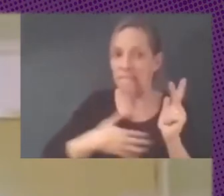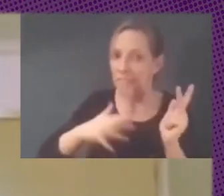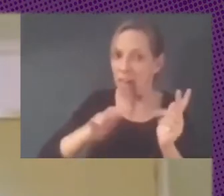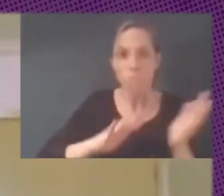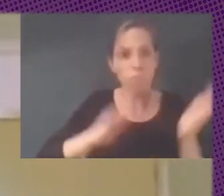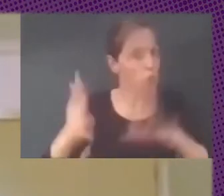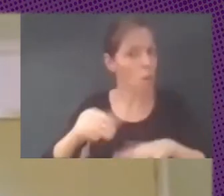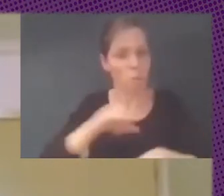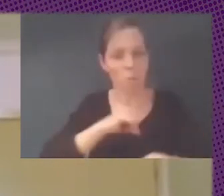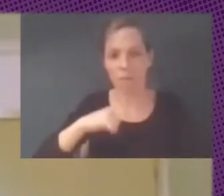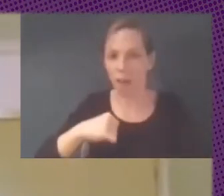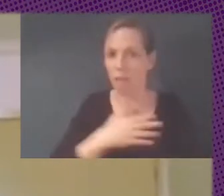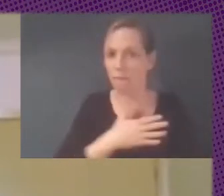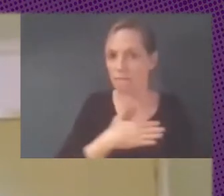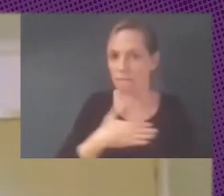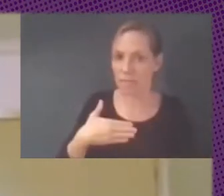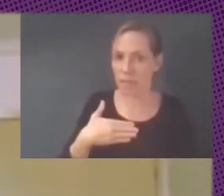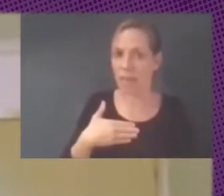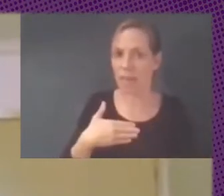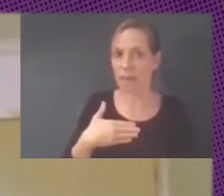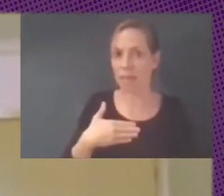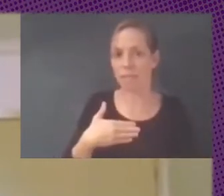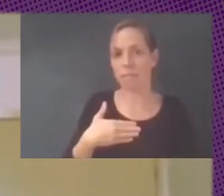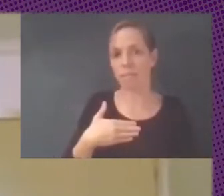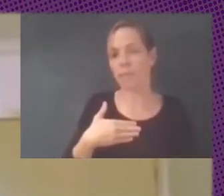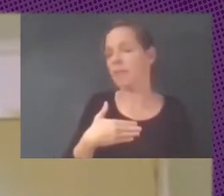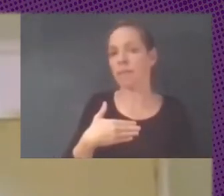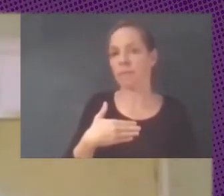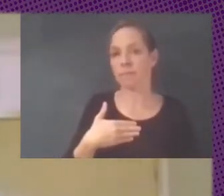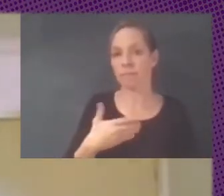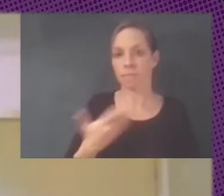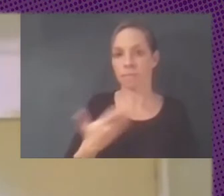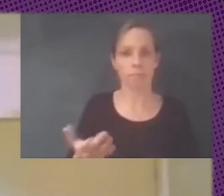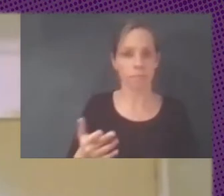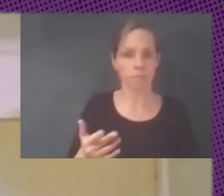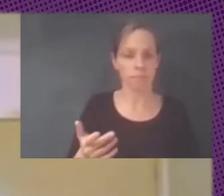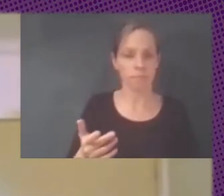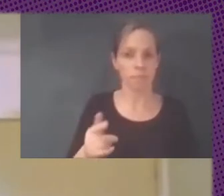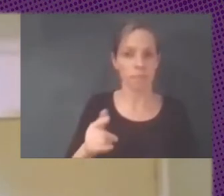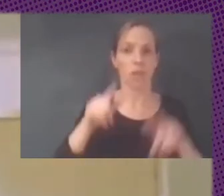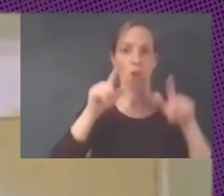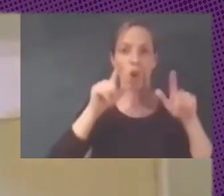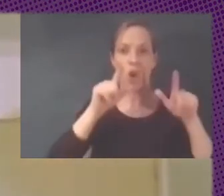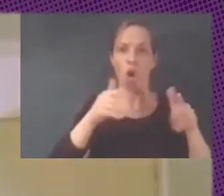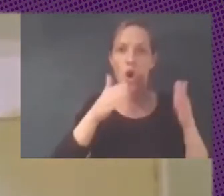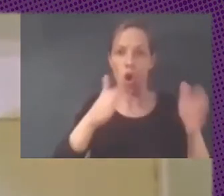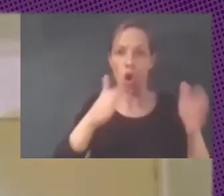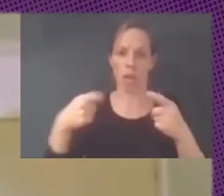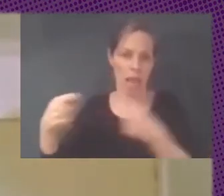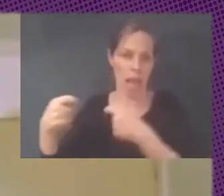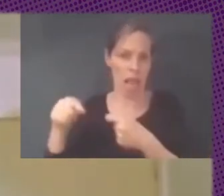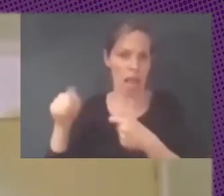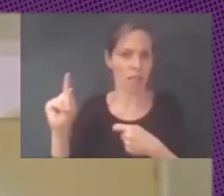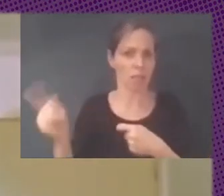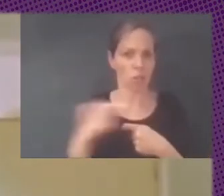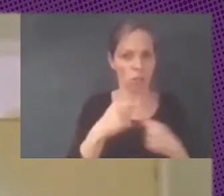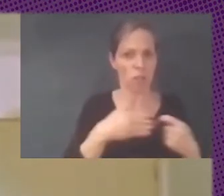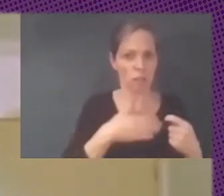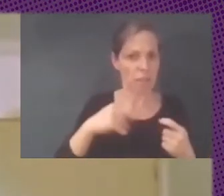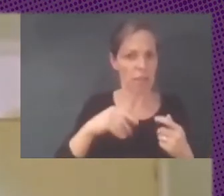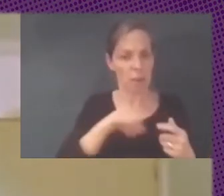hay ya una cultura por ejemplo en centro no en todos los locales porque fue muy distinto la adopción